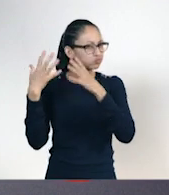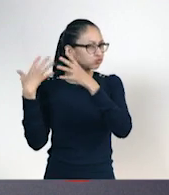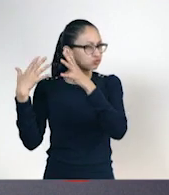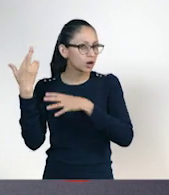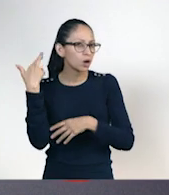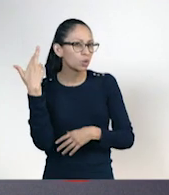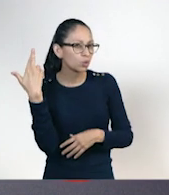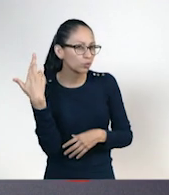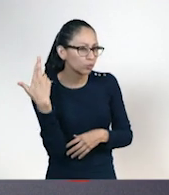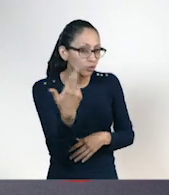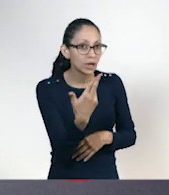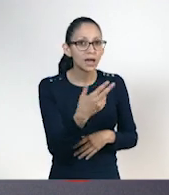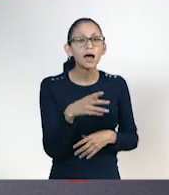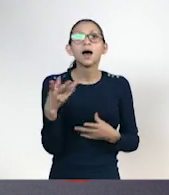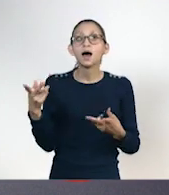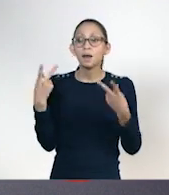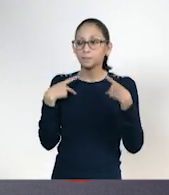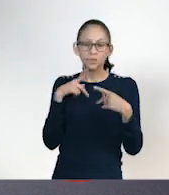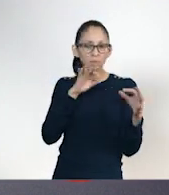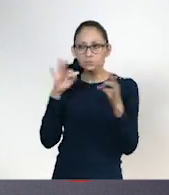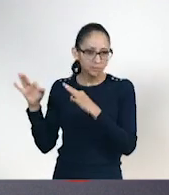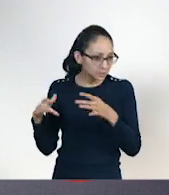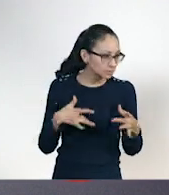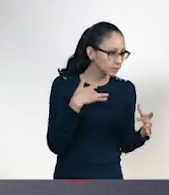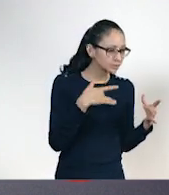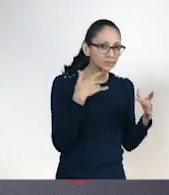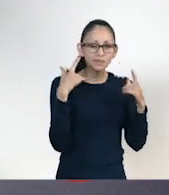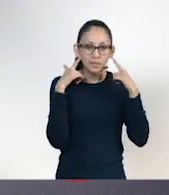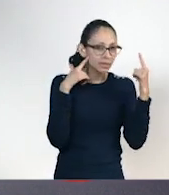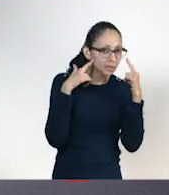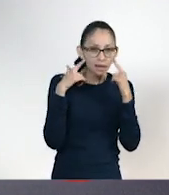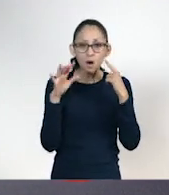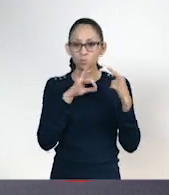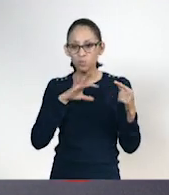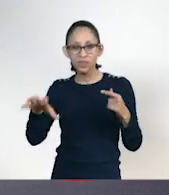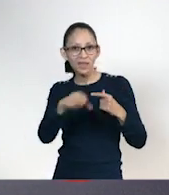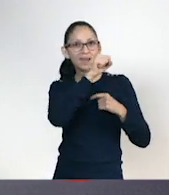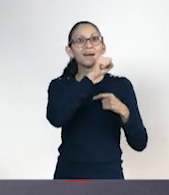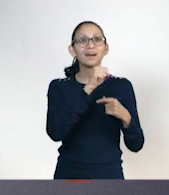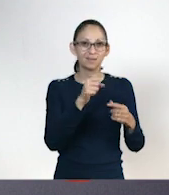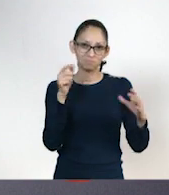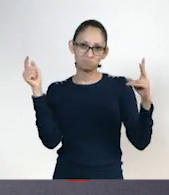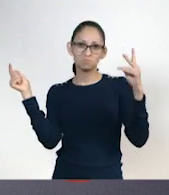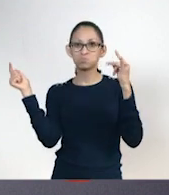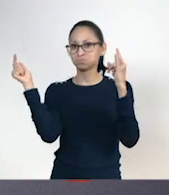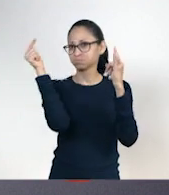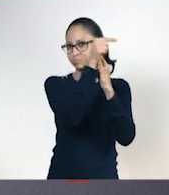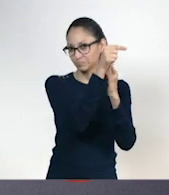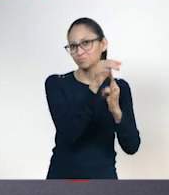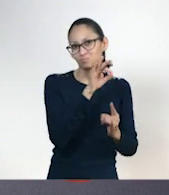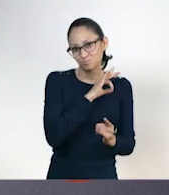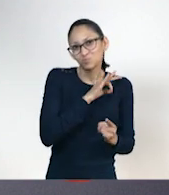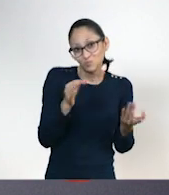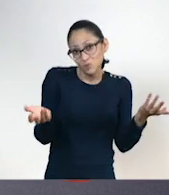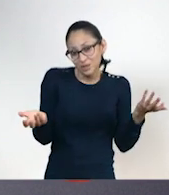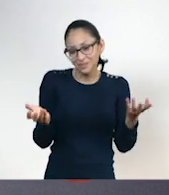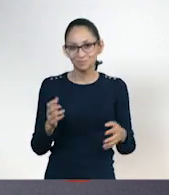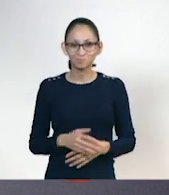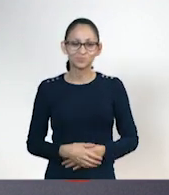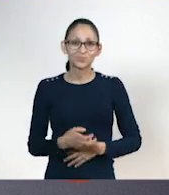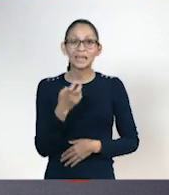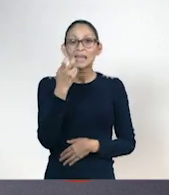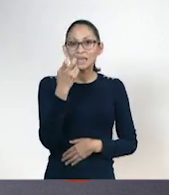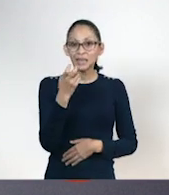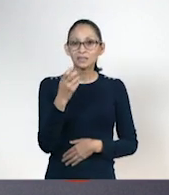forma ellos pueden identificar en dónde se encuentra, tomar la pelota y anotar gol en la portería contraria. Ese es el